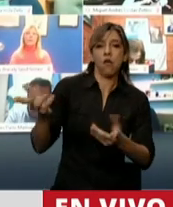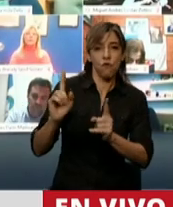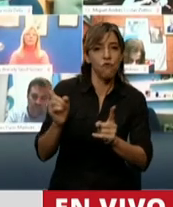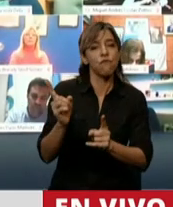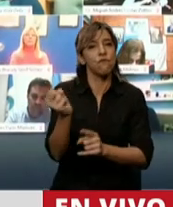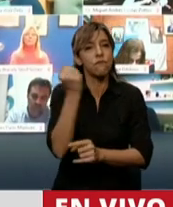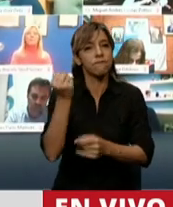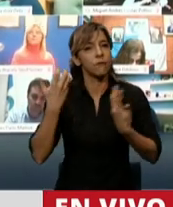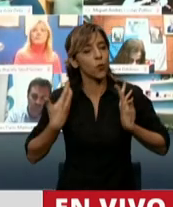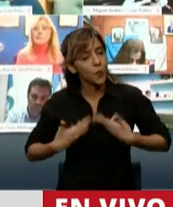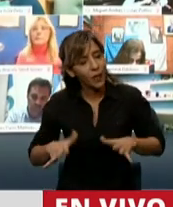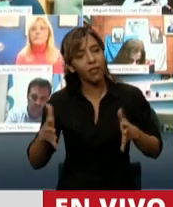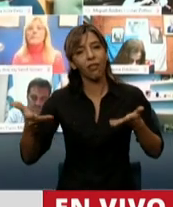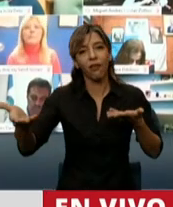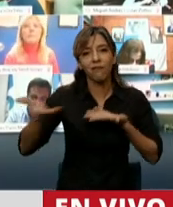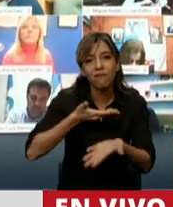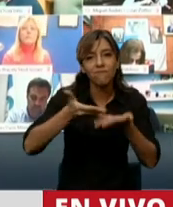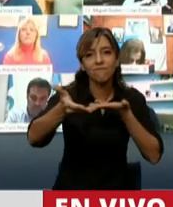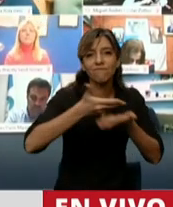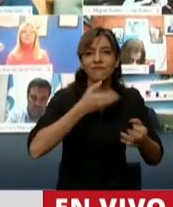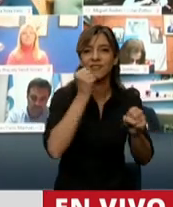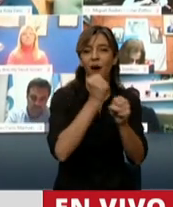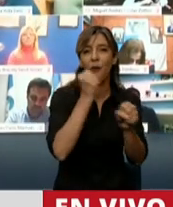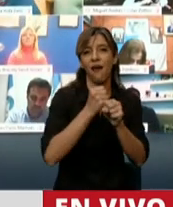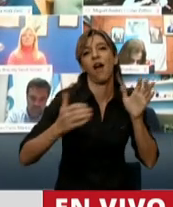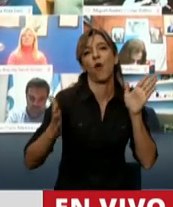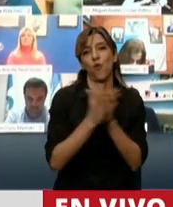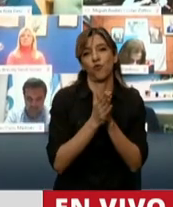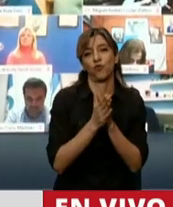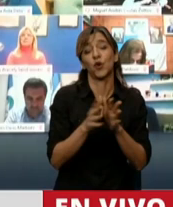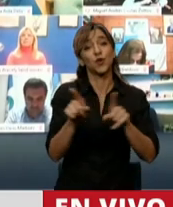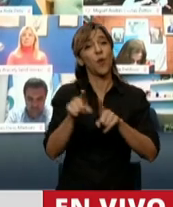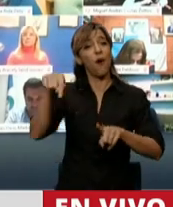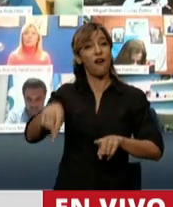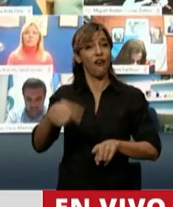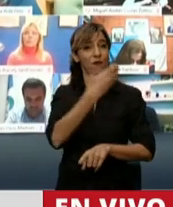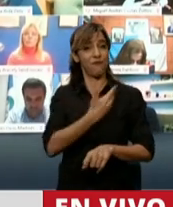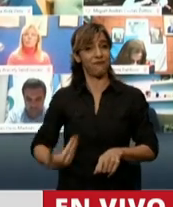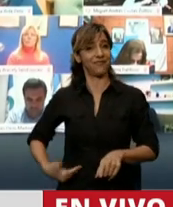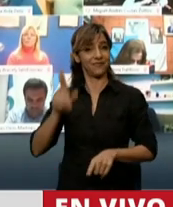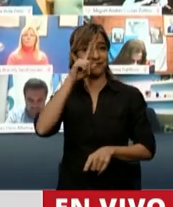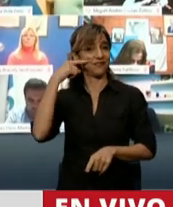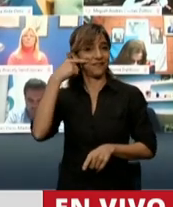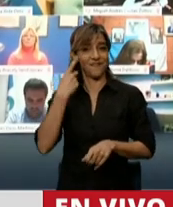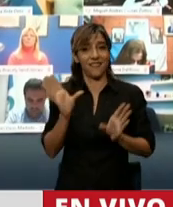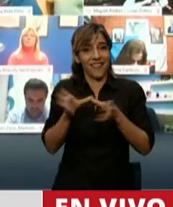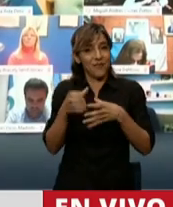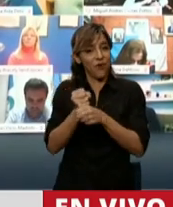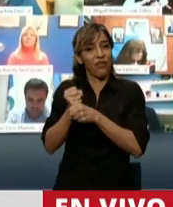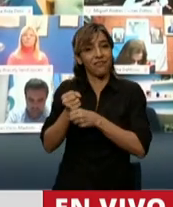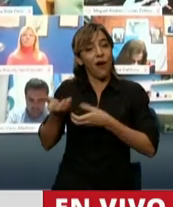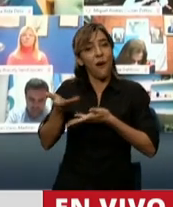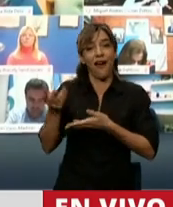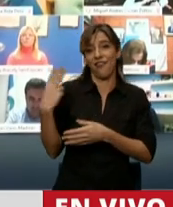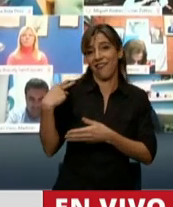como hoy lo tiene sin ninguna duda el equipo del presidente Fernández, al cual acompaña muy bien el jefe de